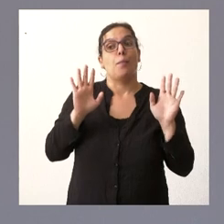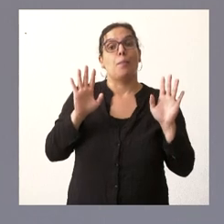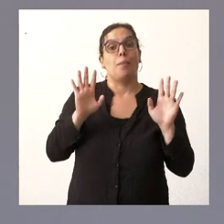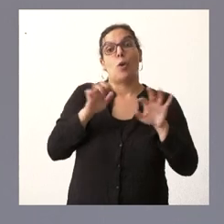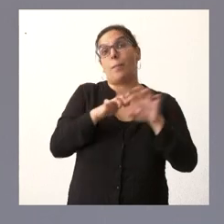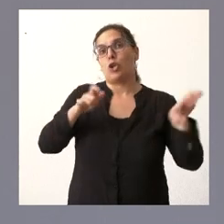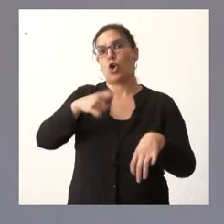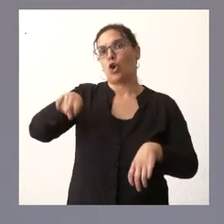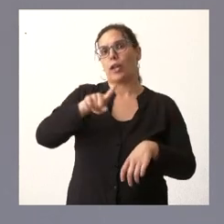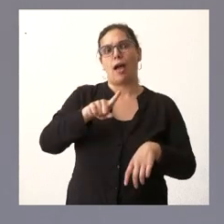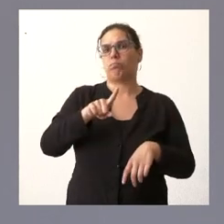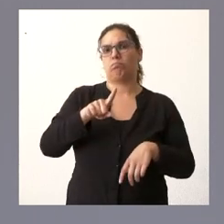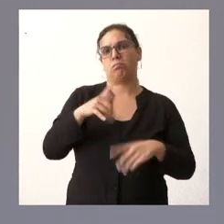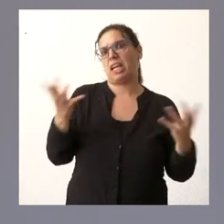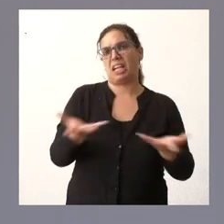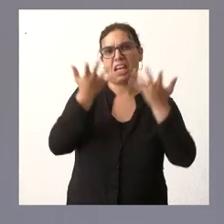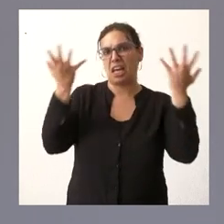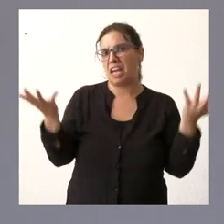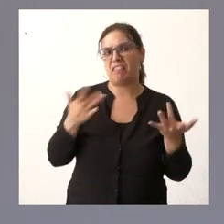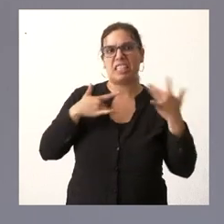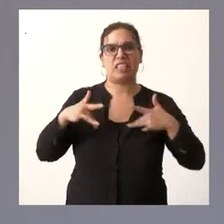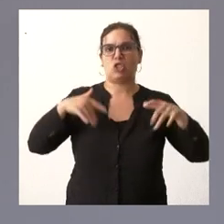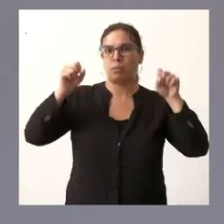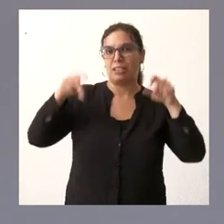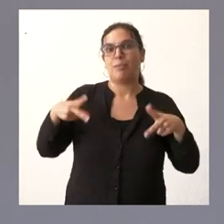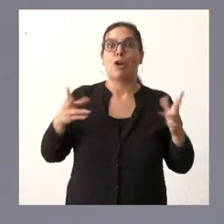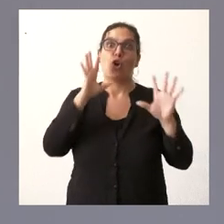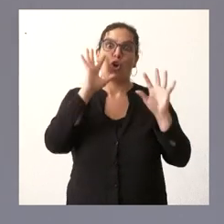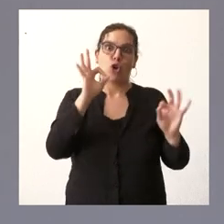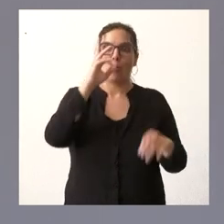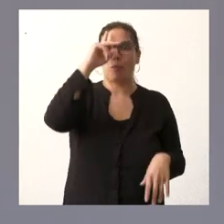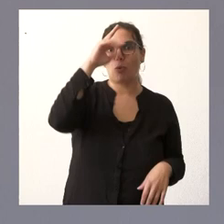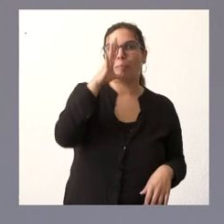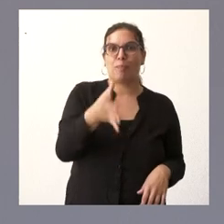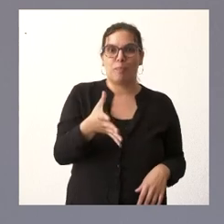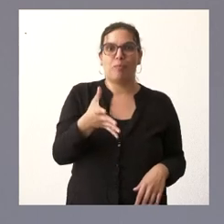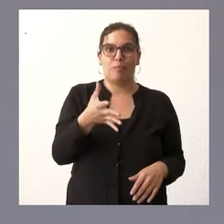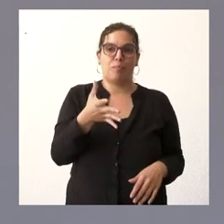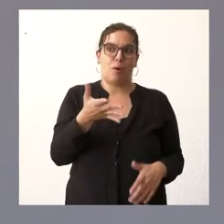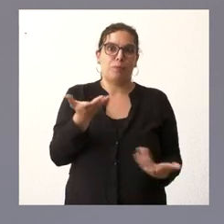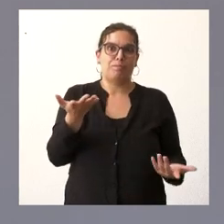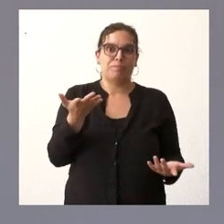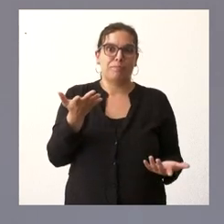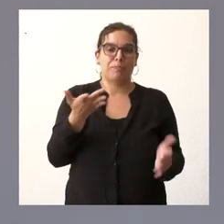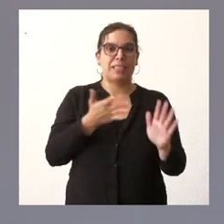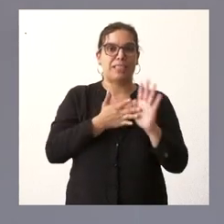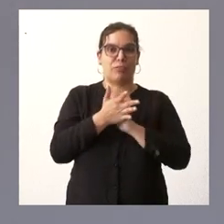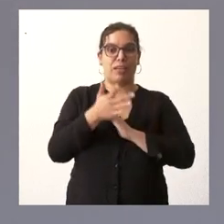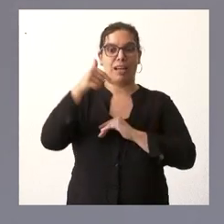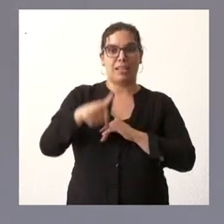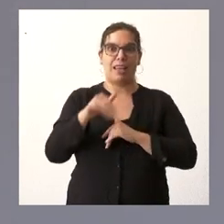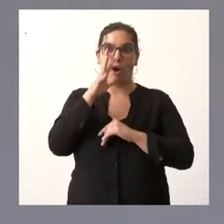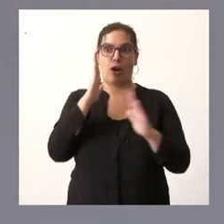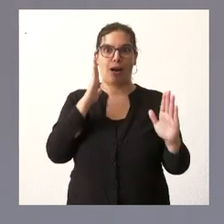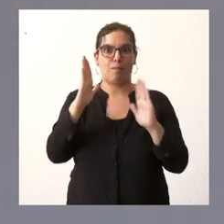casos leves o incluso asintomáticos pero naturalmente preocupa porque se une a un elemento añadido que tenemos en este momento